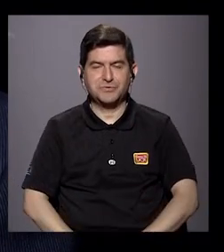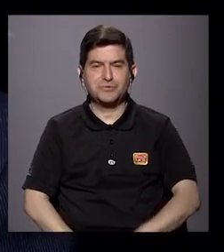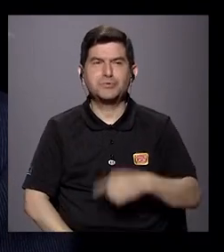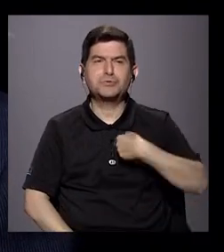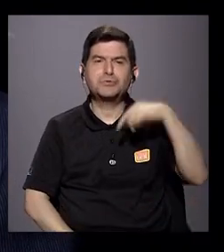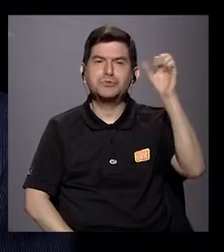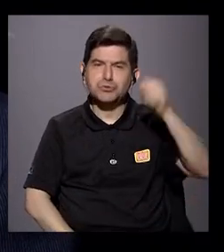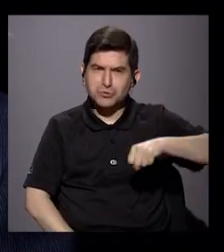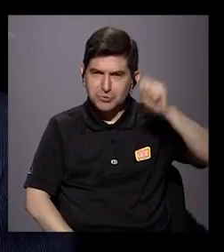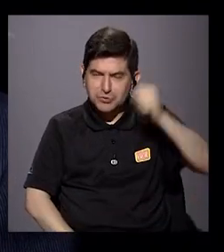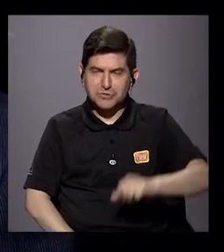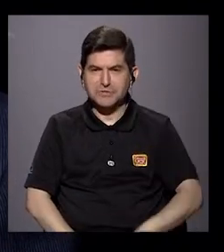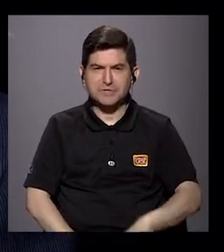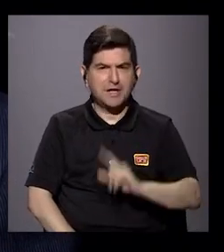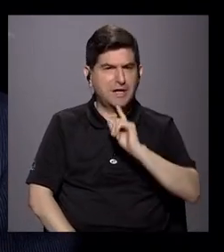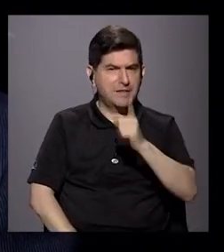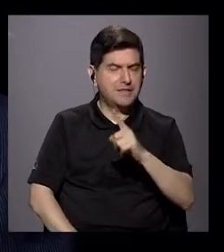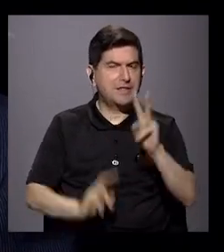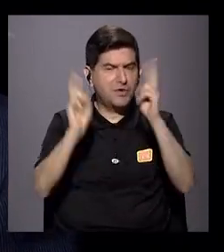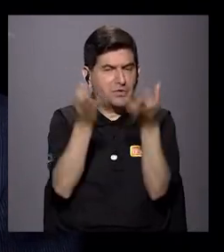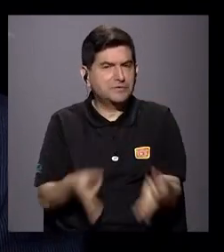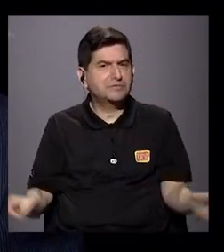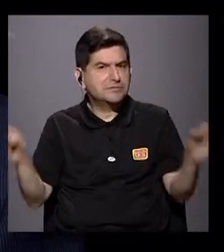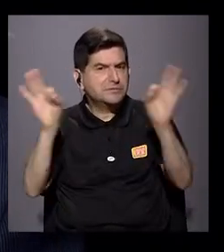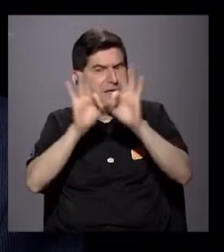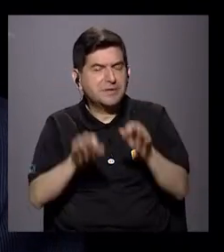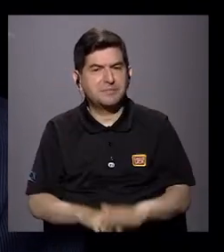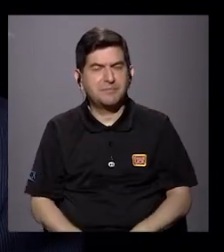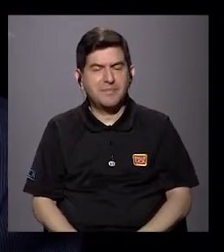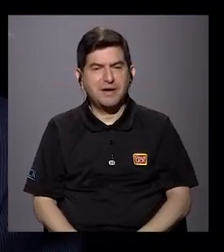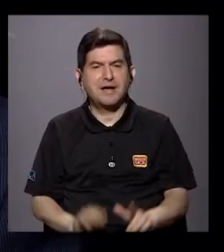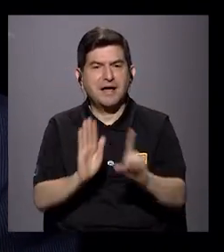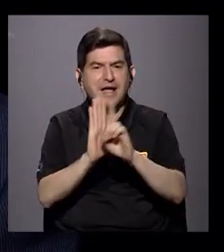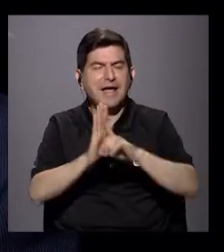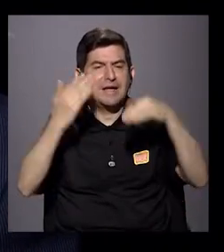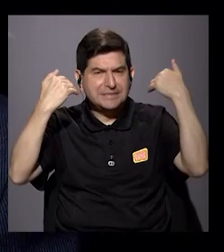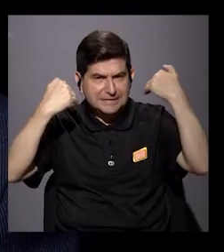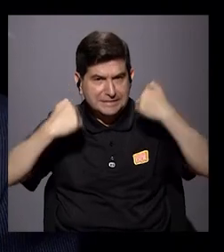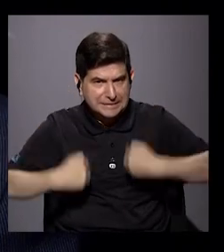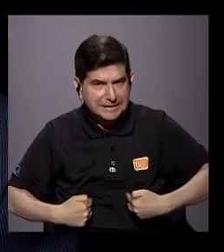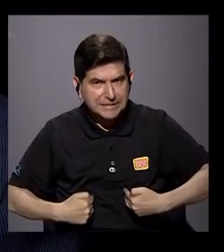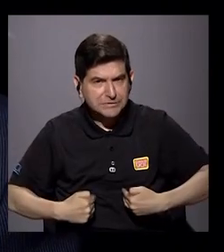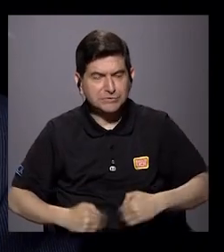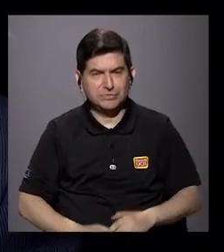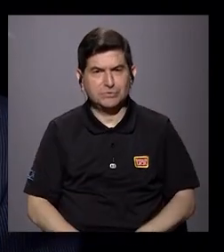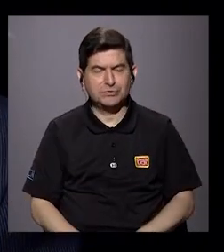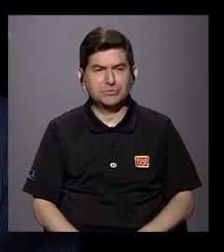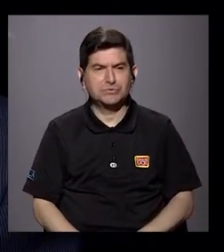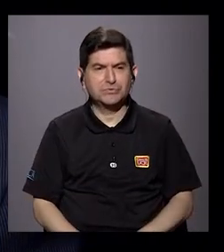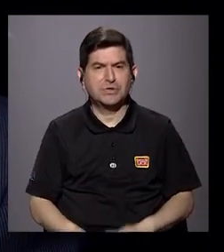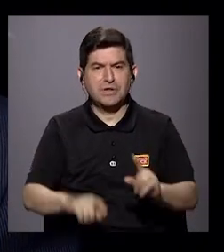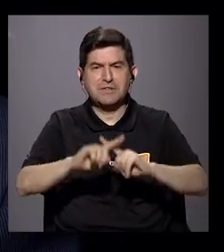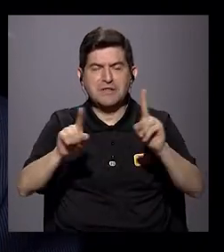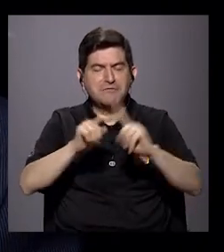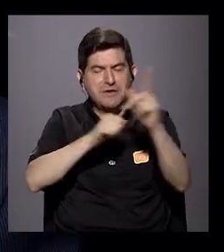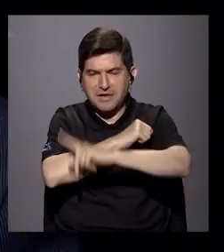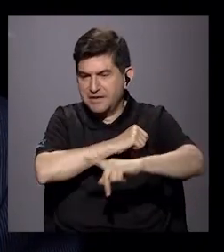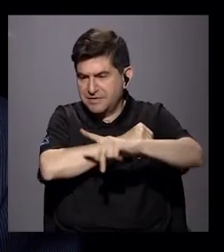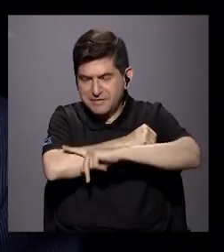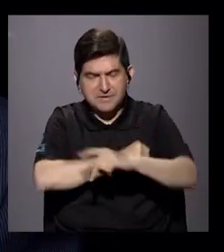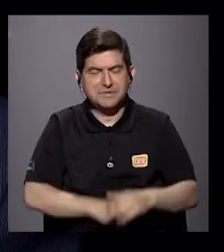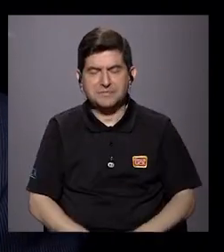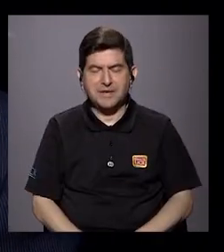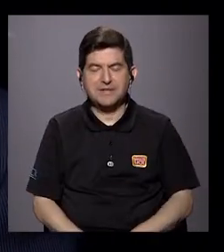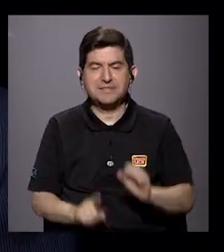sí siempre digo un tema fundamental. En cuestiones de derechos humanos, los estados, cualquier estado de